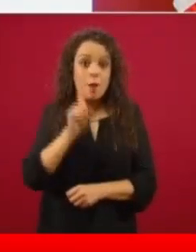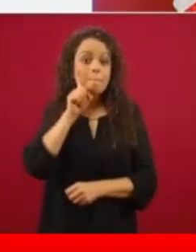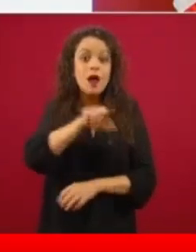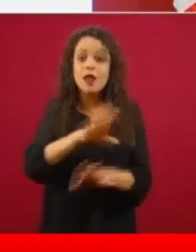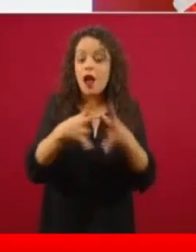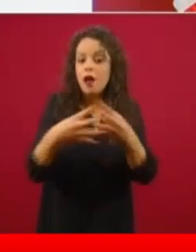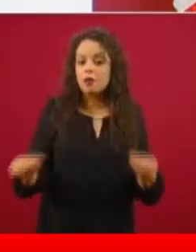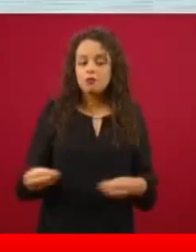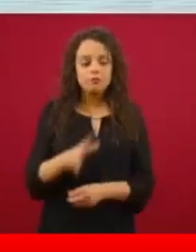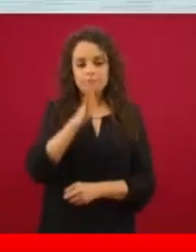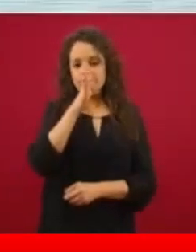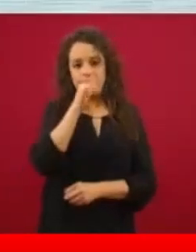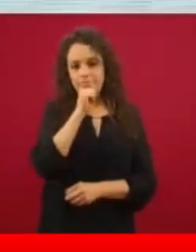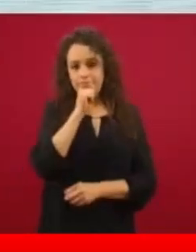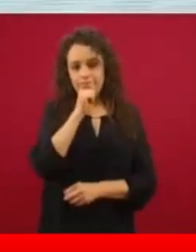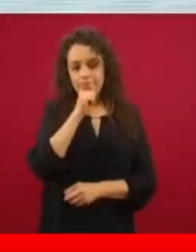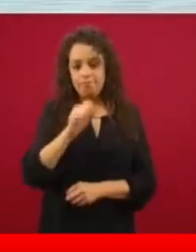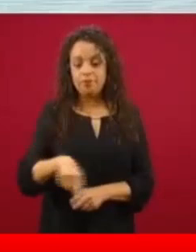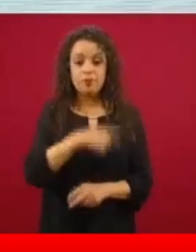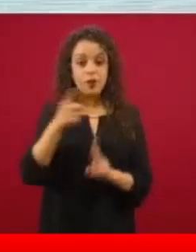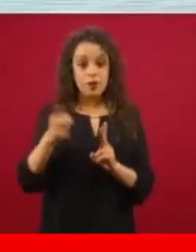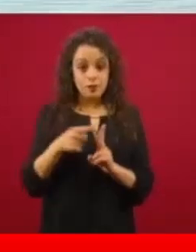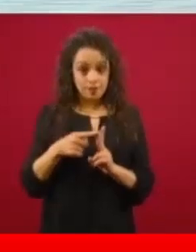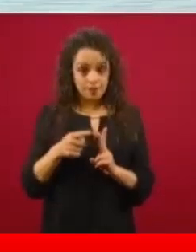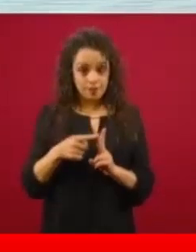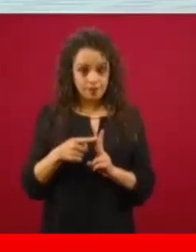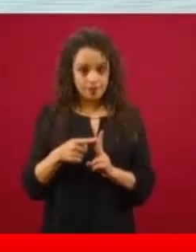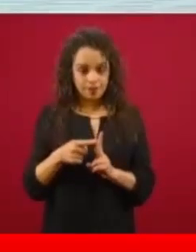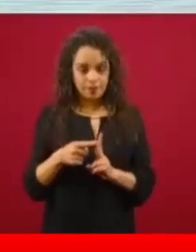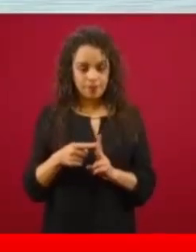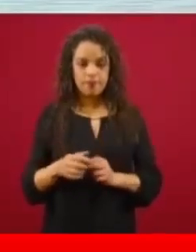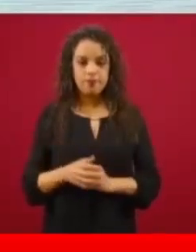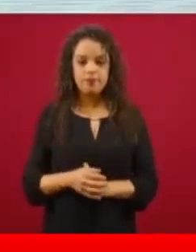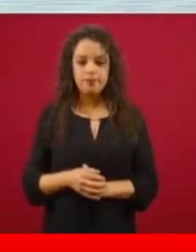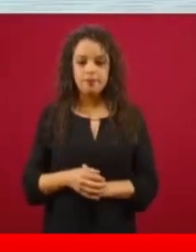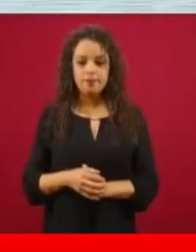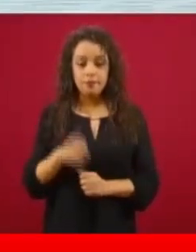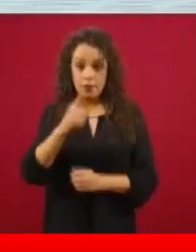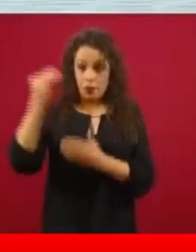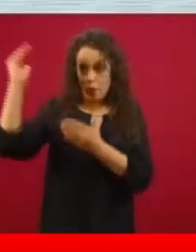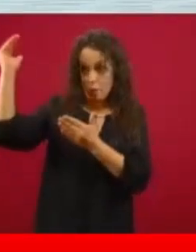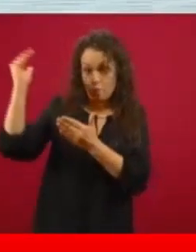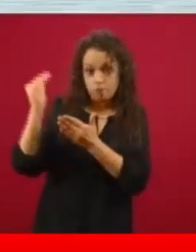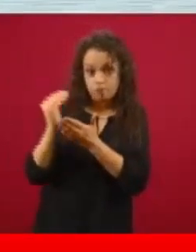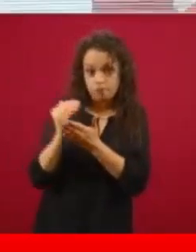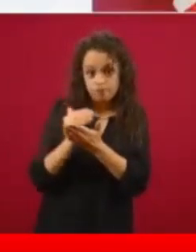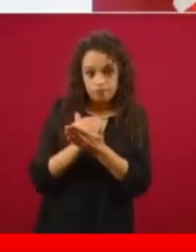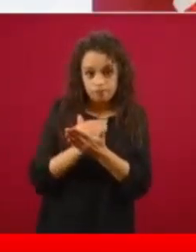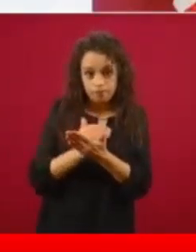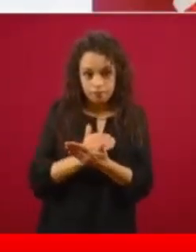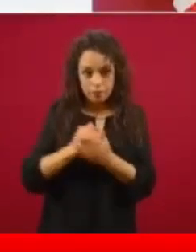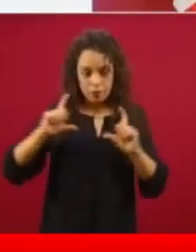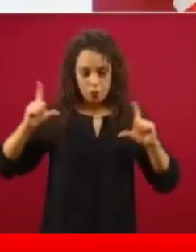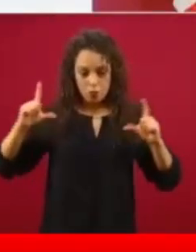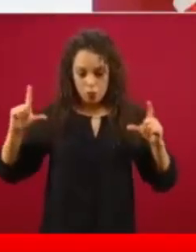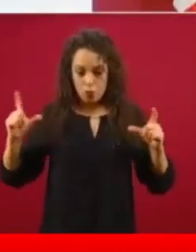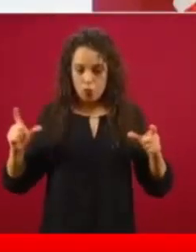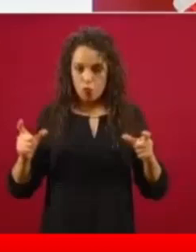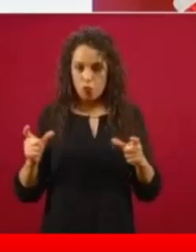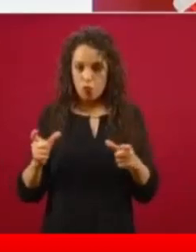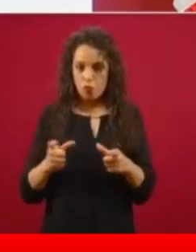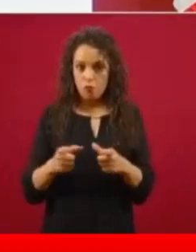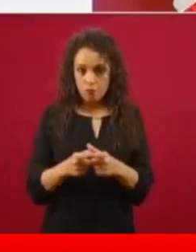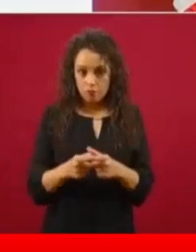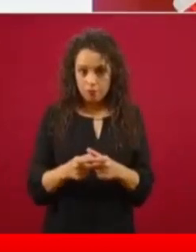es que esto ocurrirá, esta reducción se mantendrá por el resto